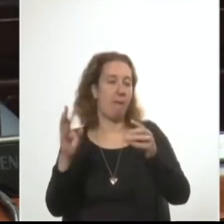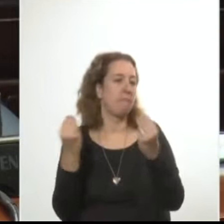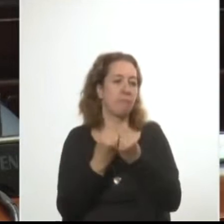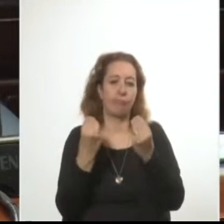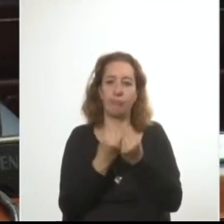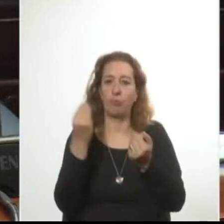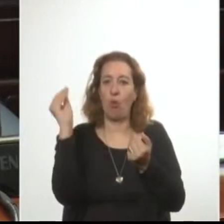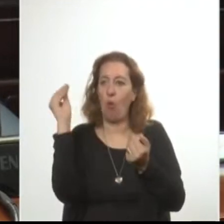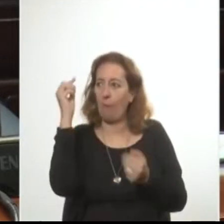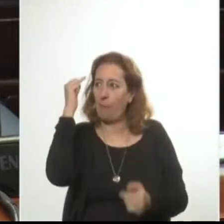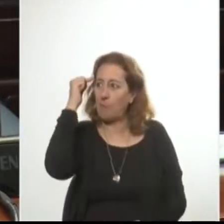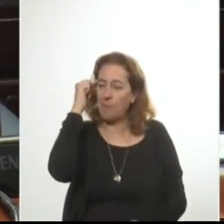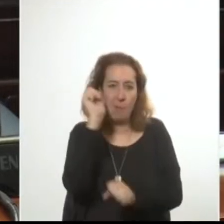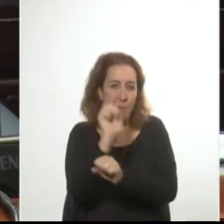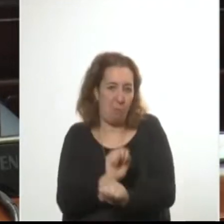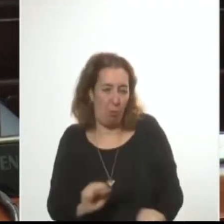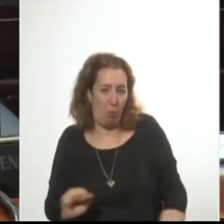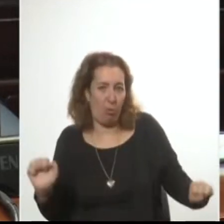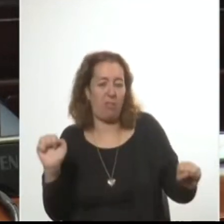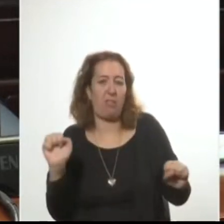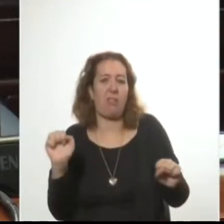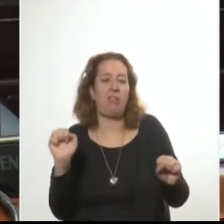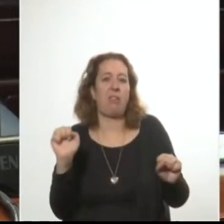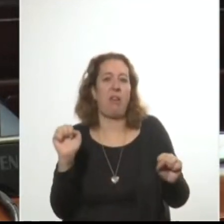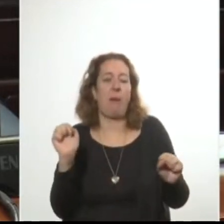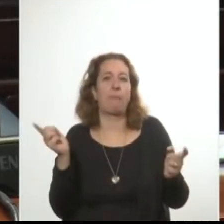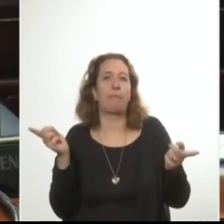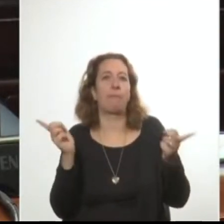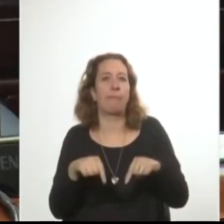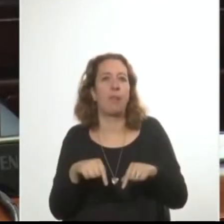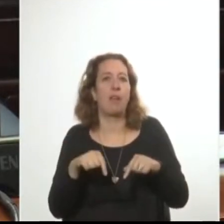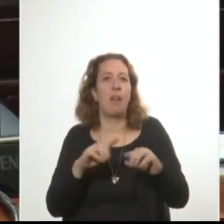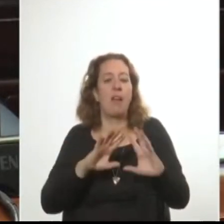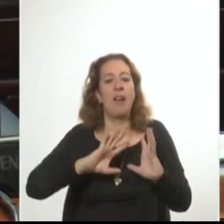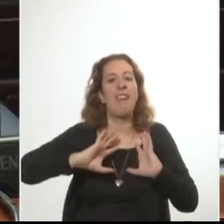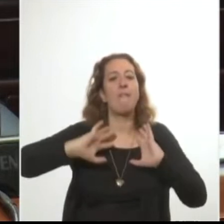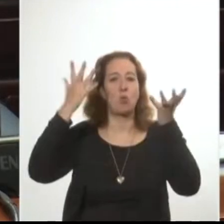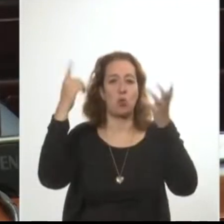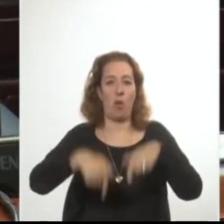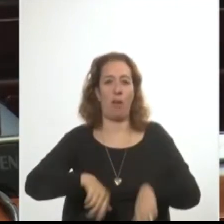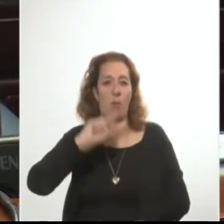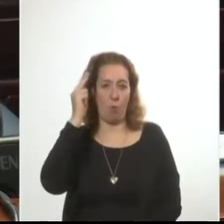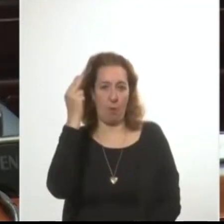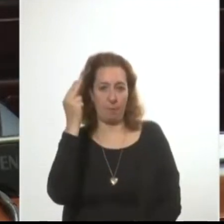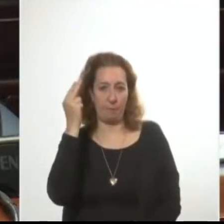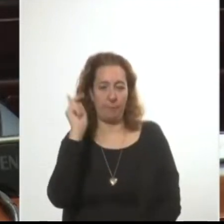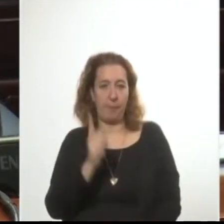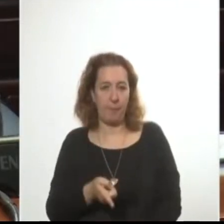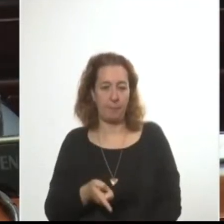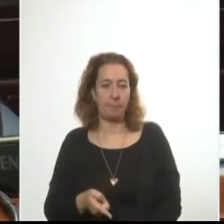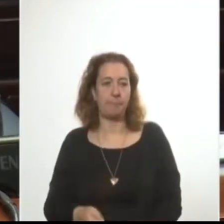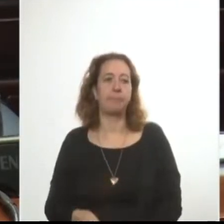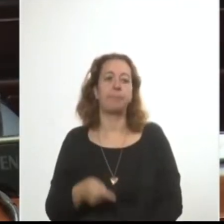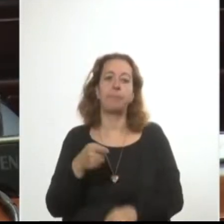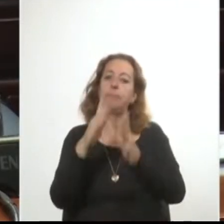creían posible replicar el proceso revolucionario en el Uruguay. Y es así que se organizan